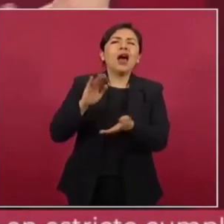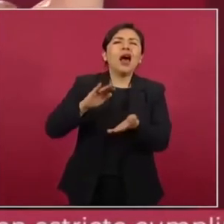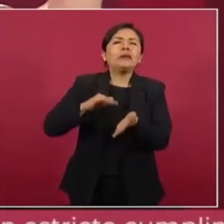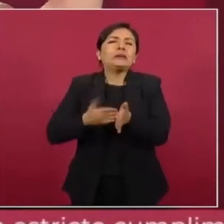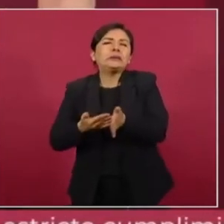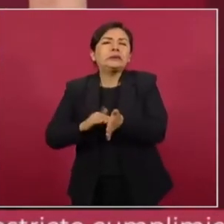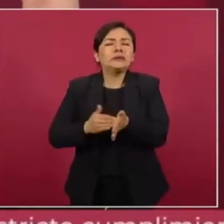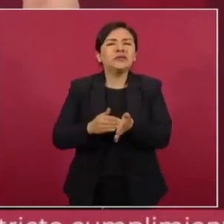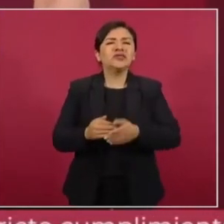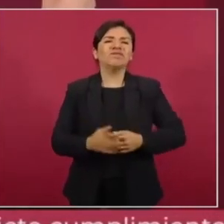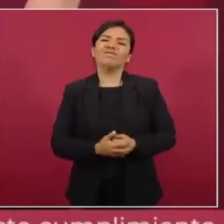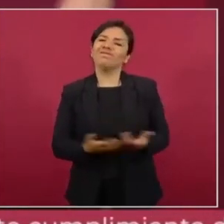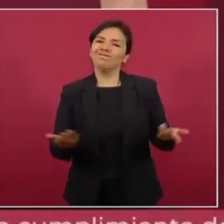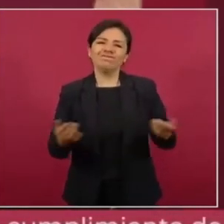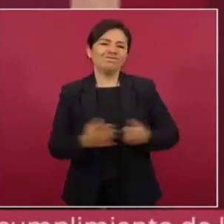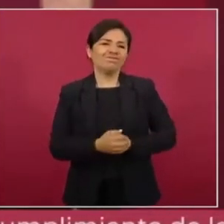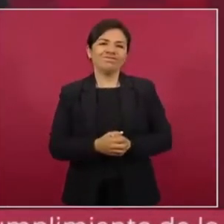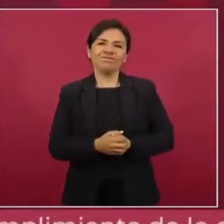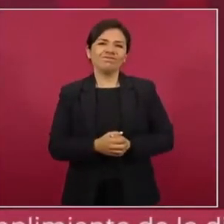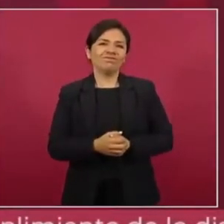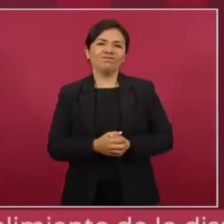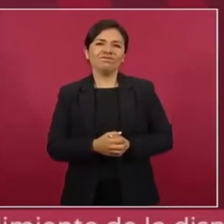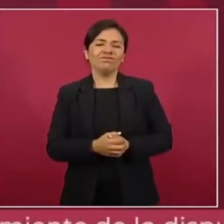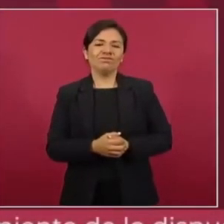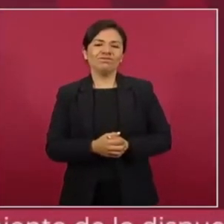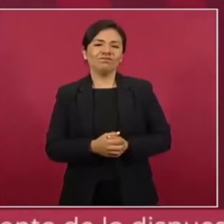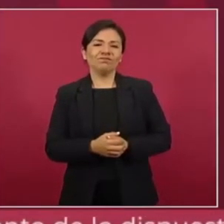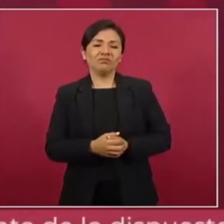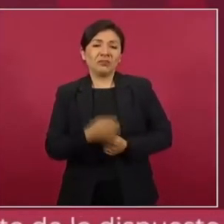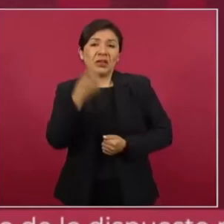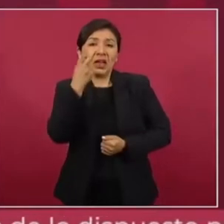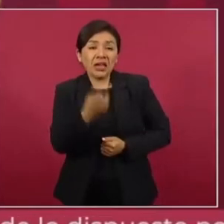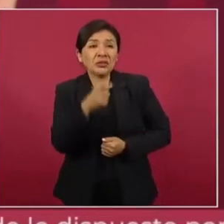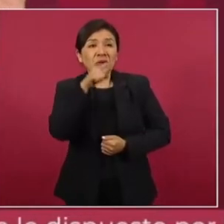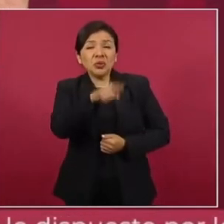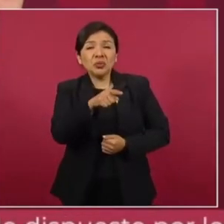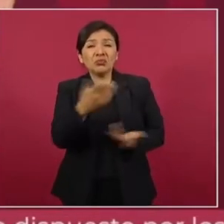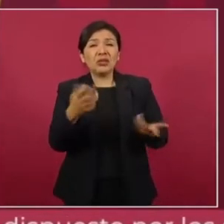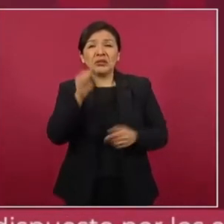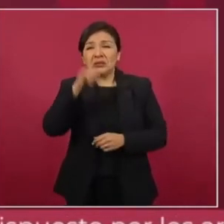contra el cinismo y el cretinismo, no hay nada que hacer,